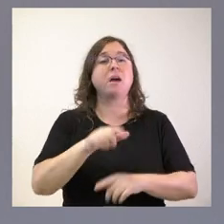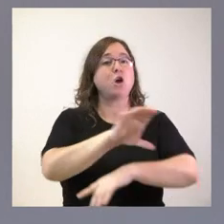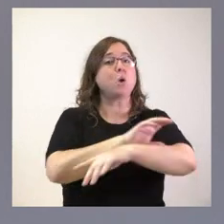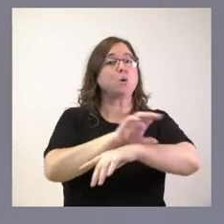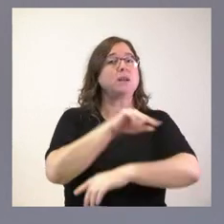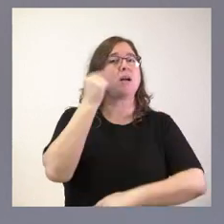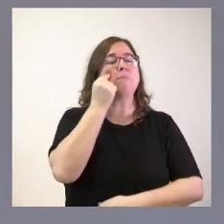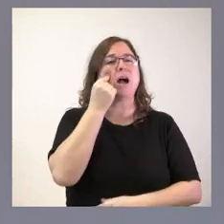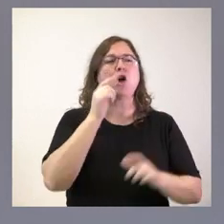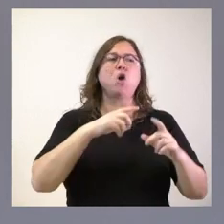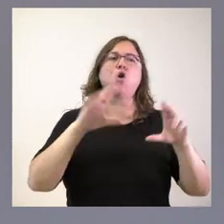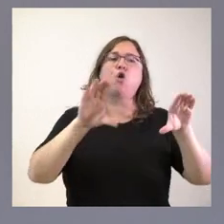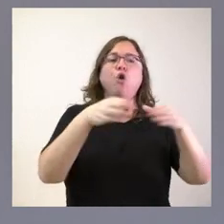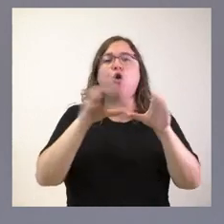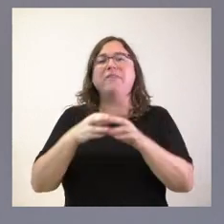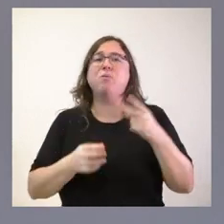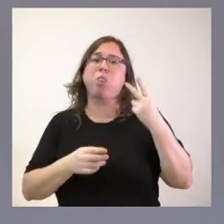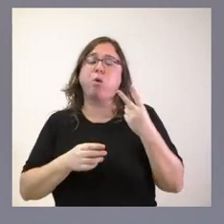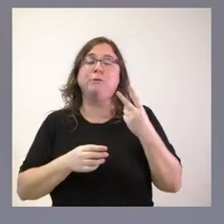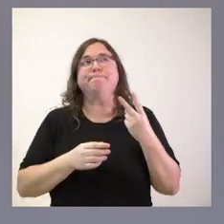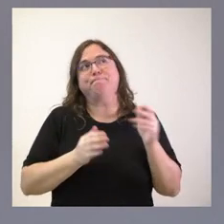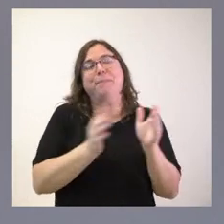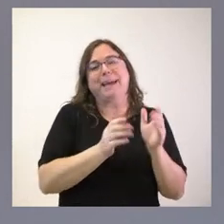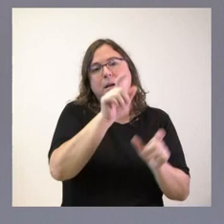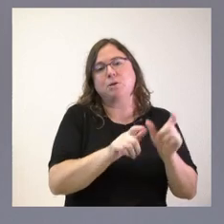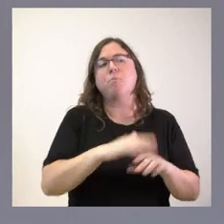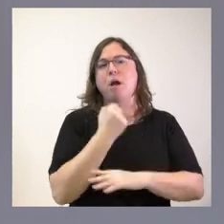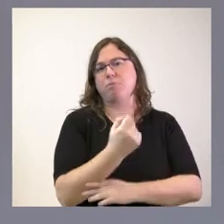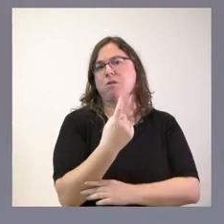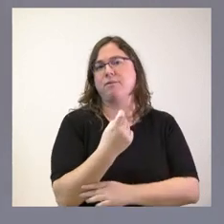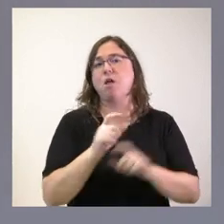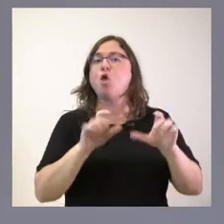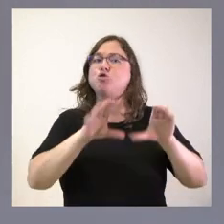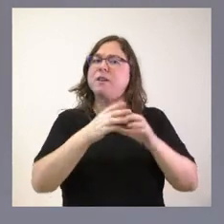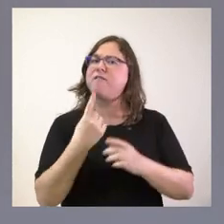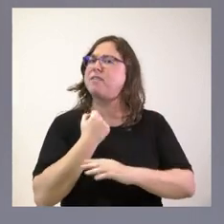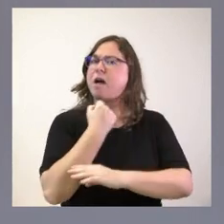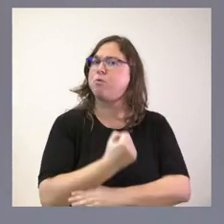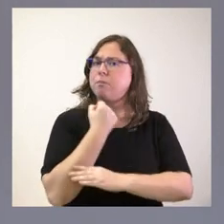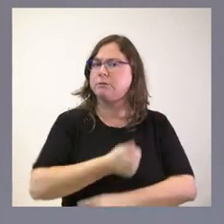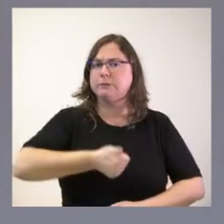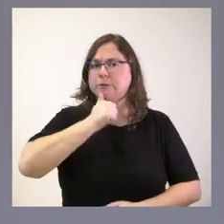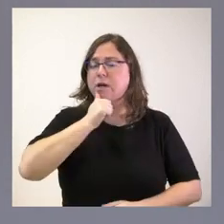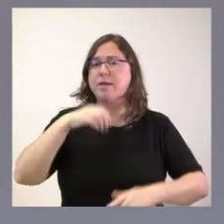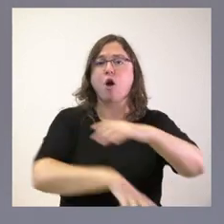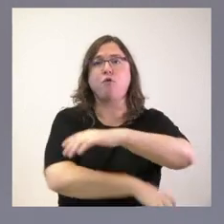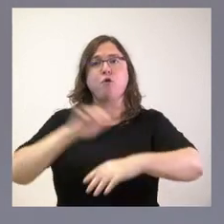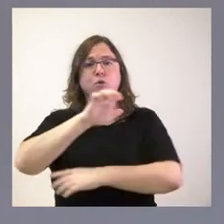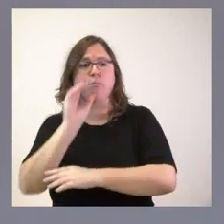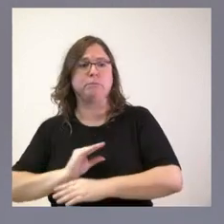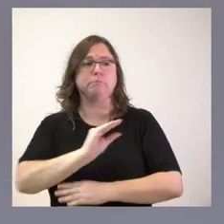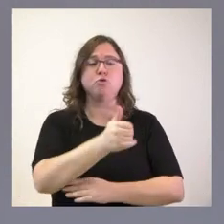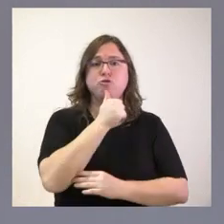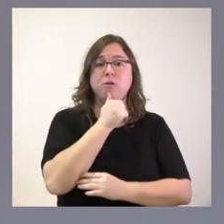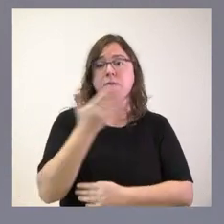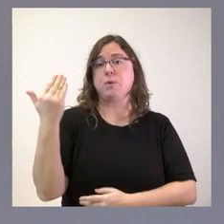dos colectivos, que aunque pequeños en dimensión, si son importantes desde el punto de vista del apoyo, que no habían sido apoyados inicialmente con los fondos europeos y tampoco el otro día en